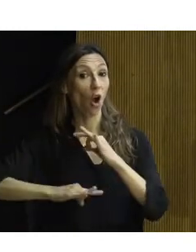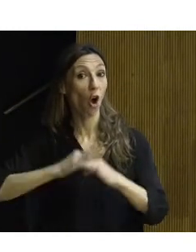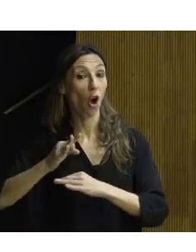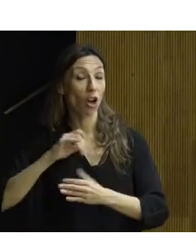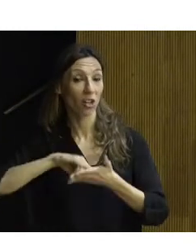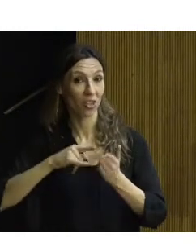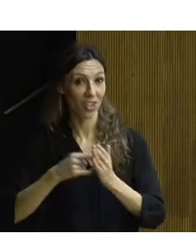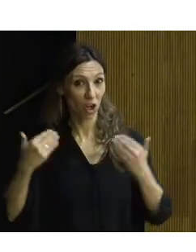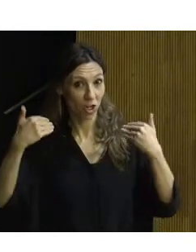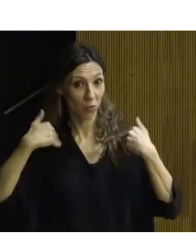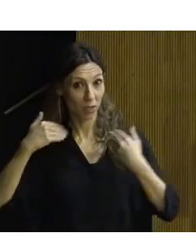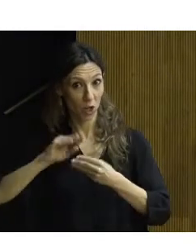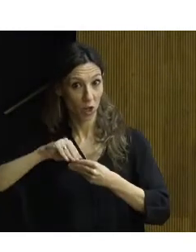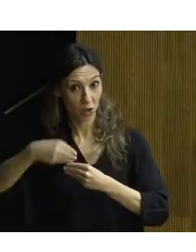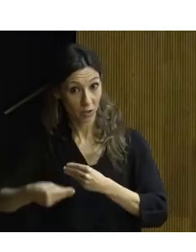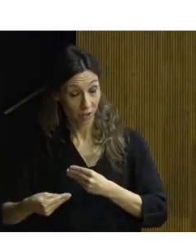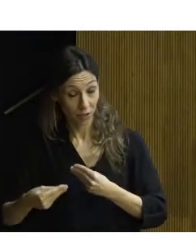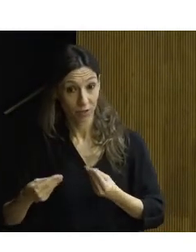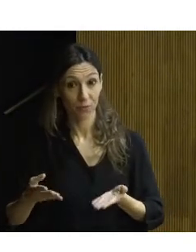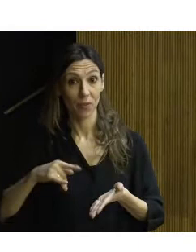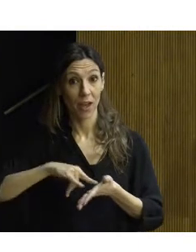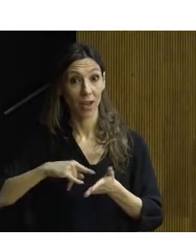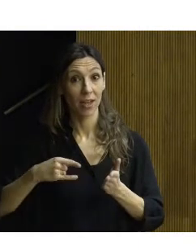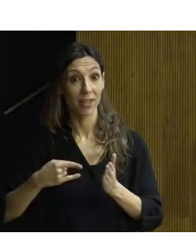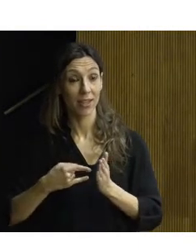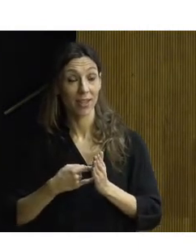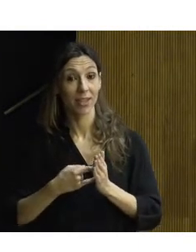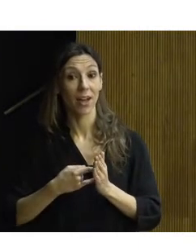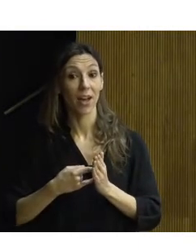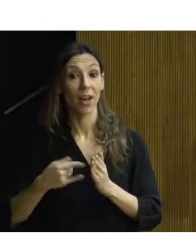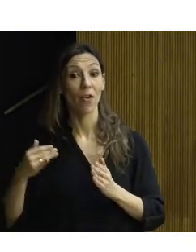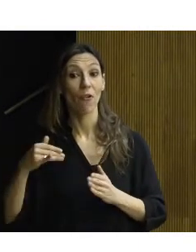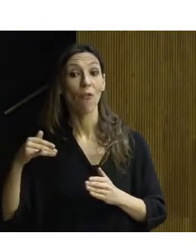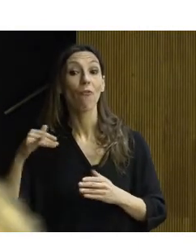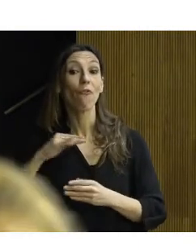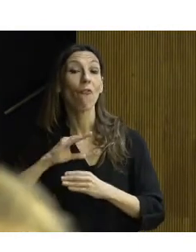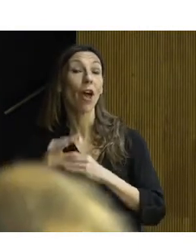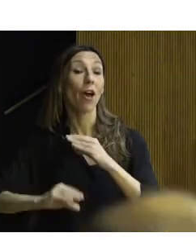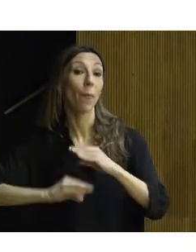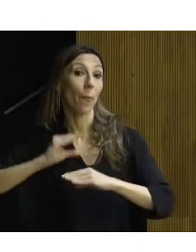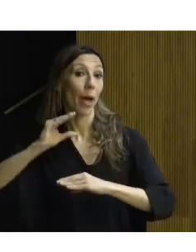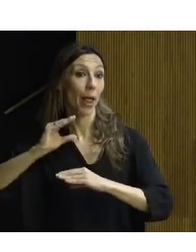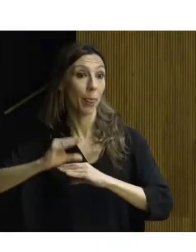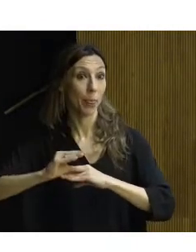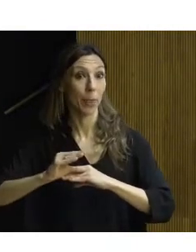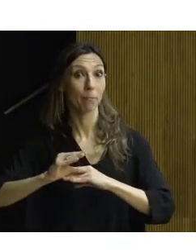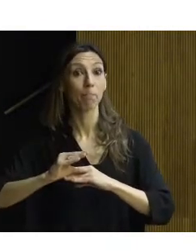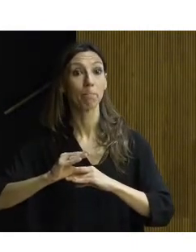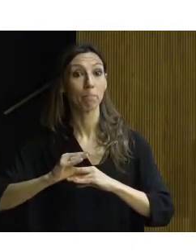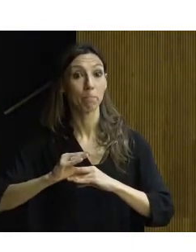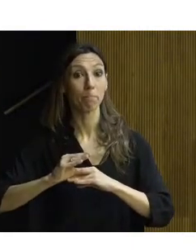documento, pues es arquitecta en el CEAPAT, que es un órgano dependiente del inserso, presentando un poco la parte de